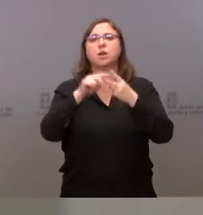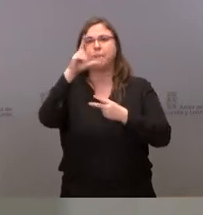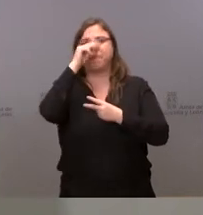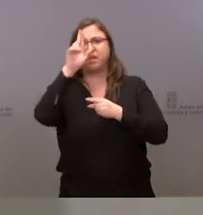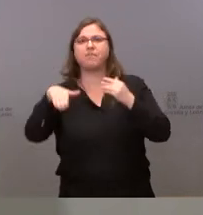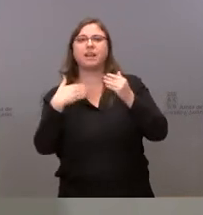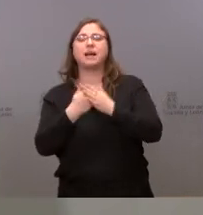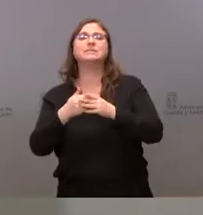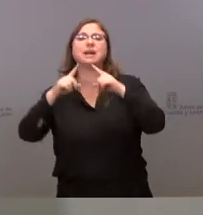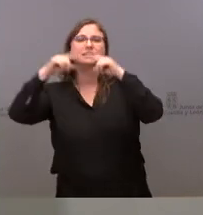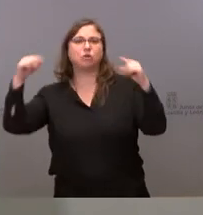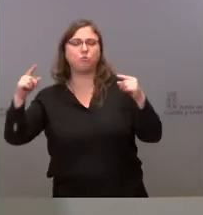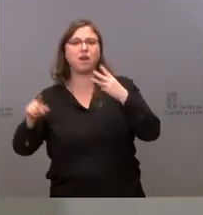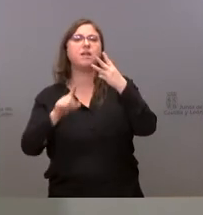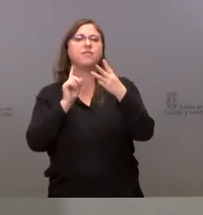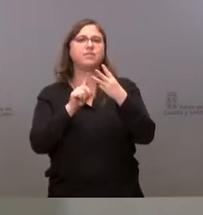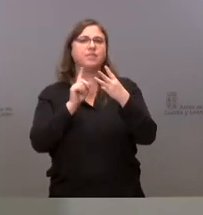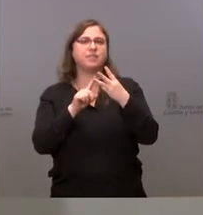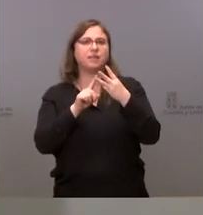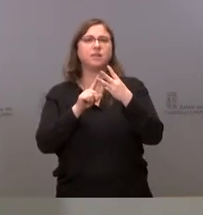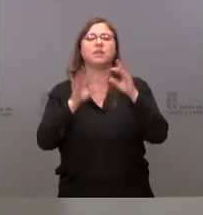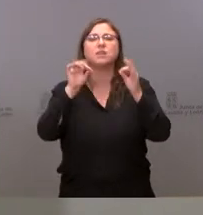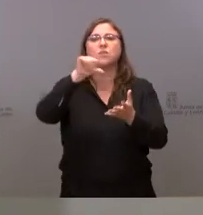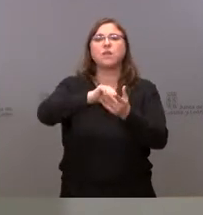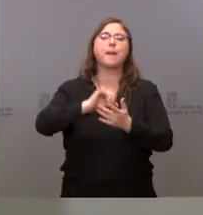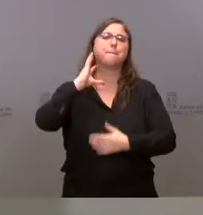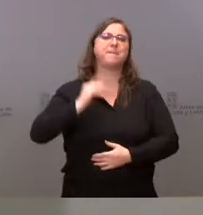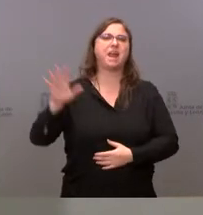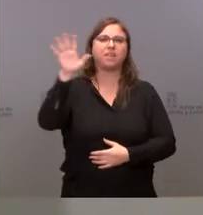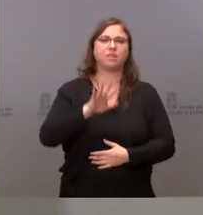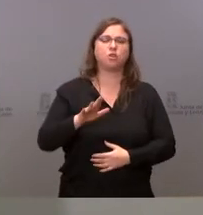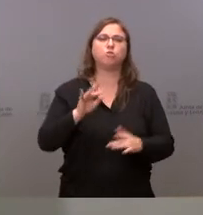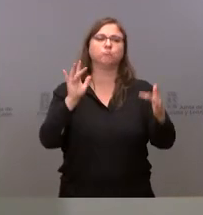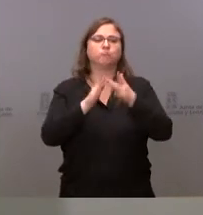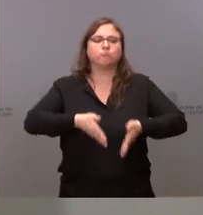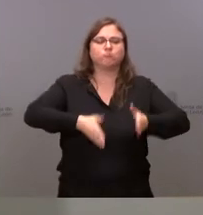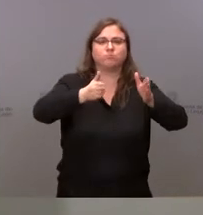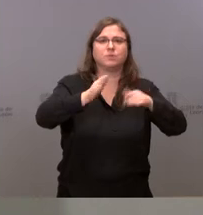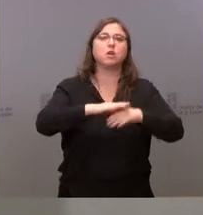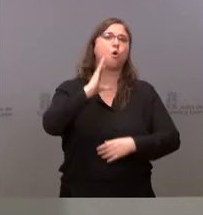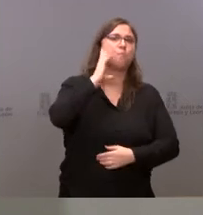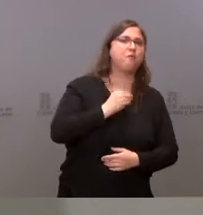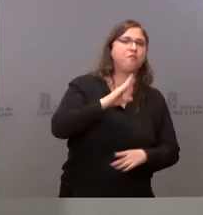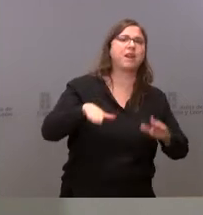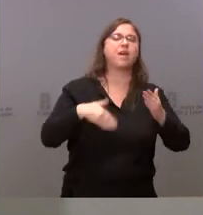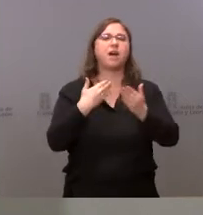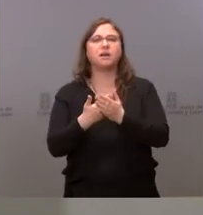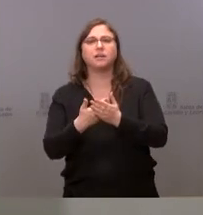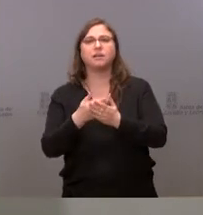límite de la provincia de Segovia y la siguiente un eje central en el Bierzo que es la comunicación por carretera de Ponferrada hacia